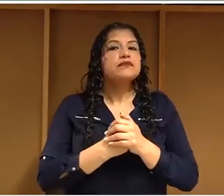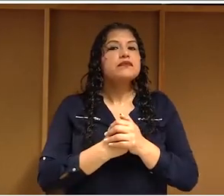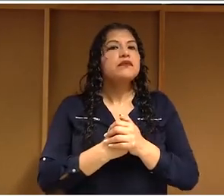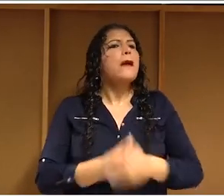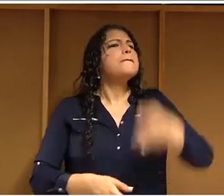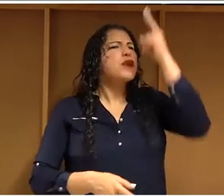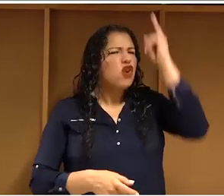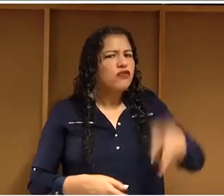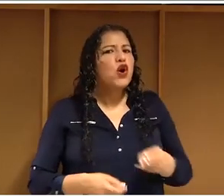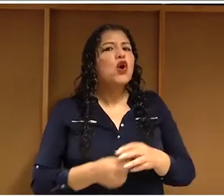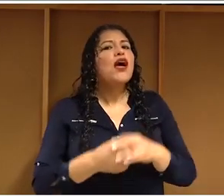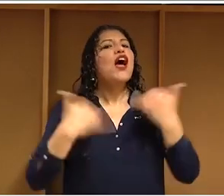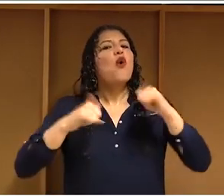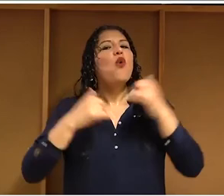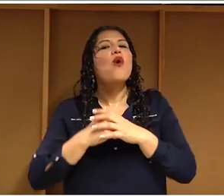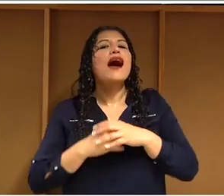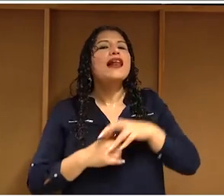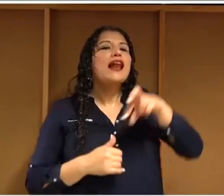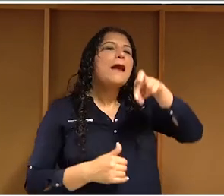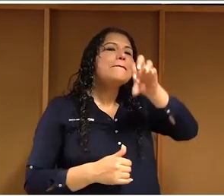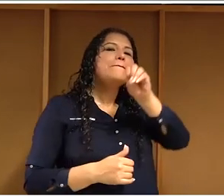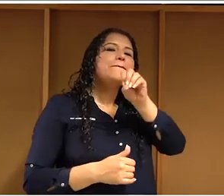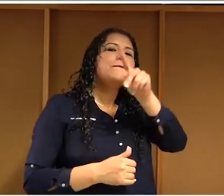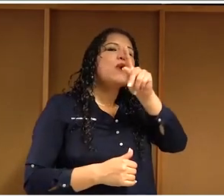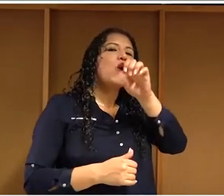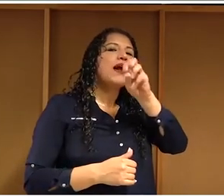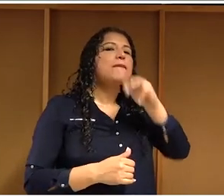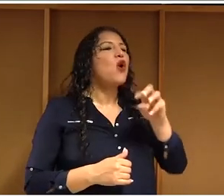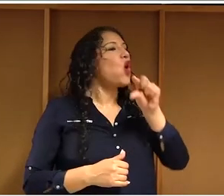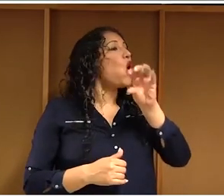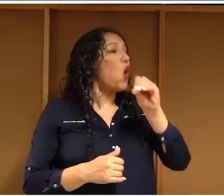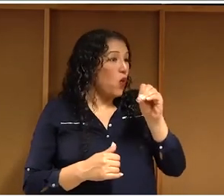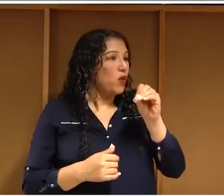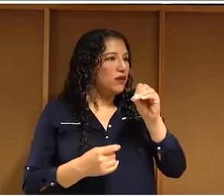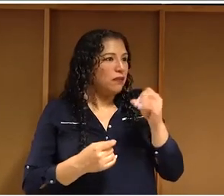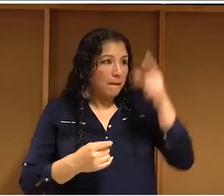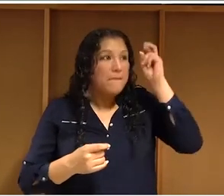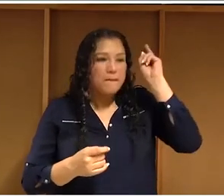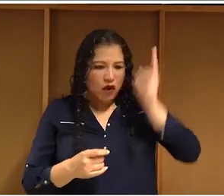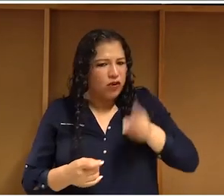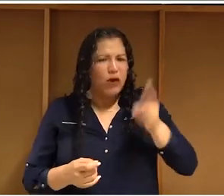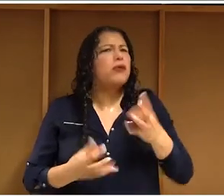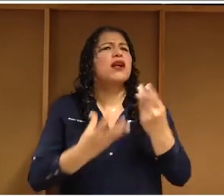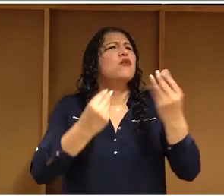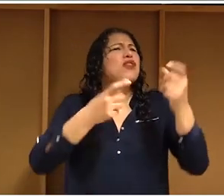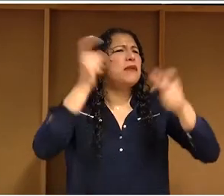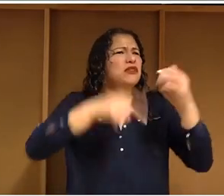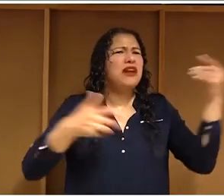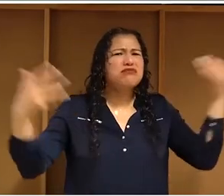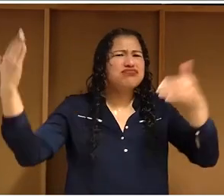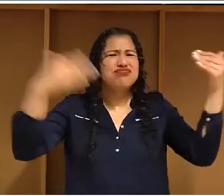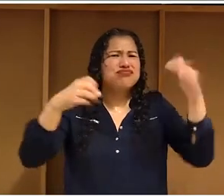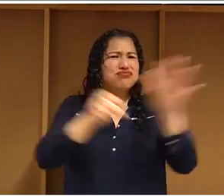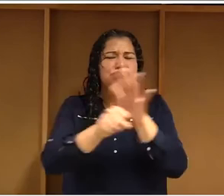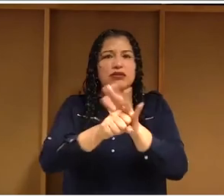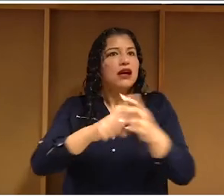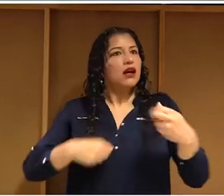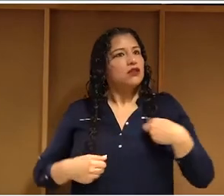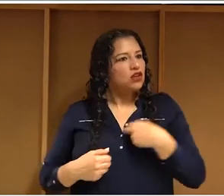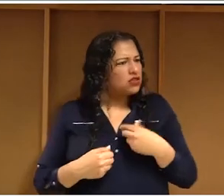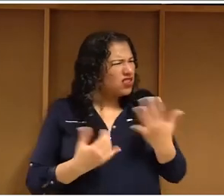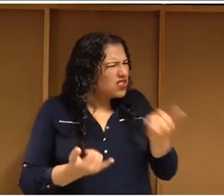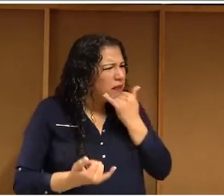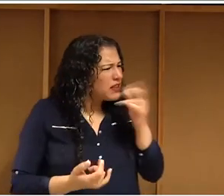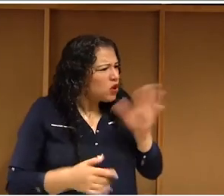porque había mucha gente llegaba mucha gente a la plaza entonces nosotros le mandamos una carta a la municipalidad fuimos a la defensoría del pueblo a